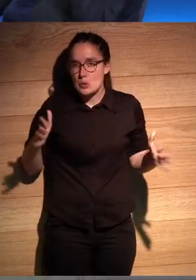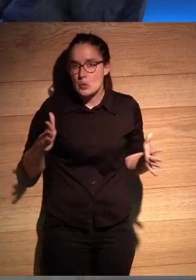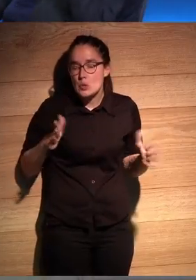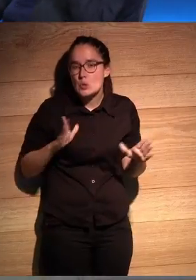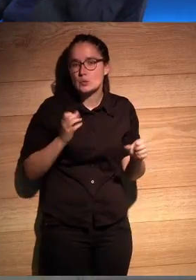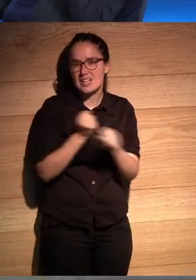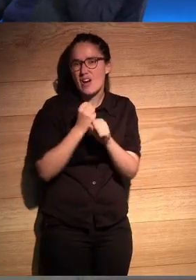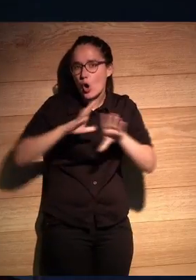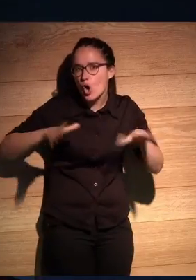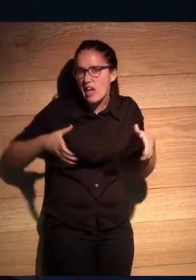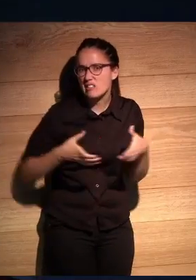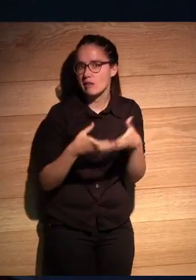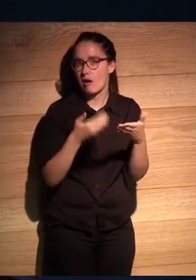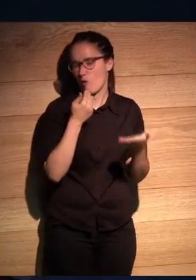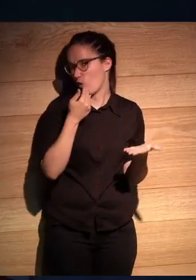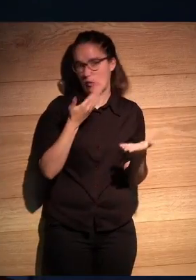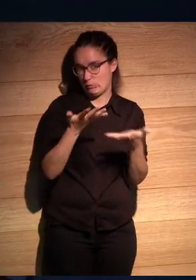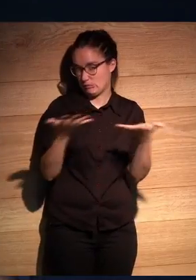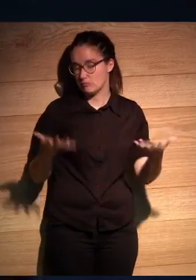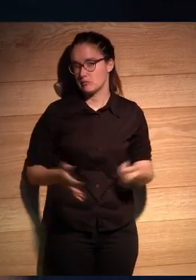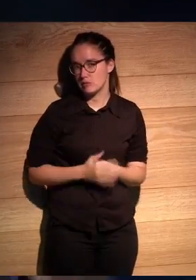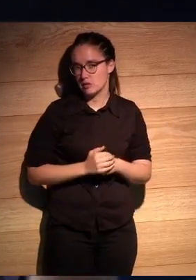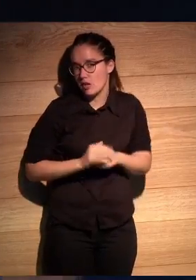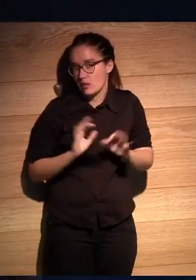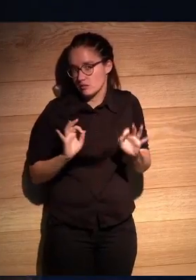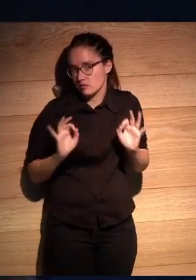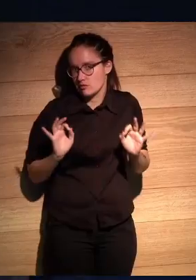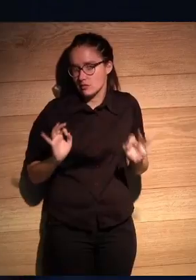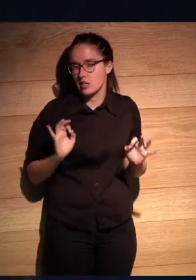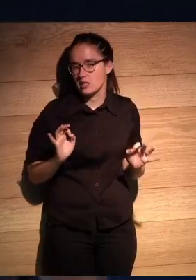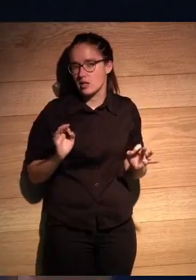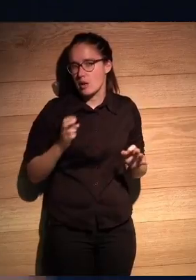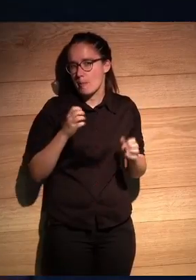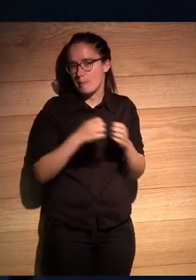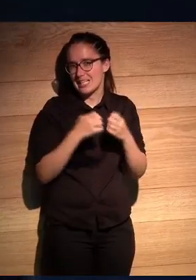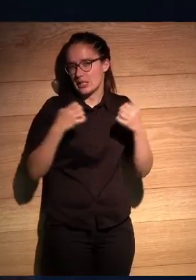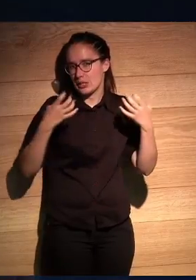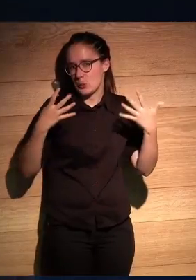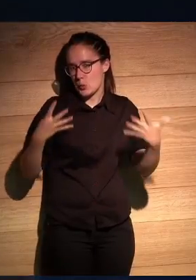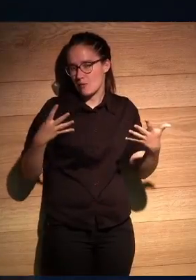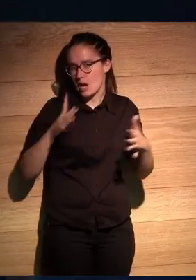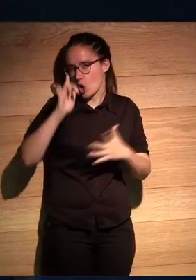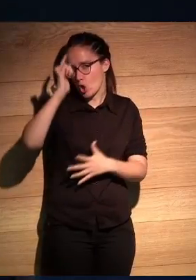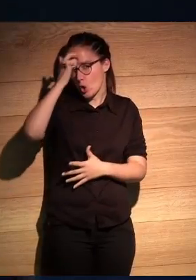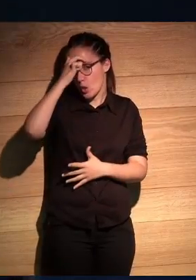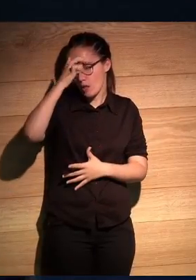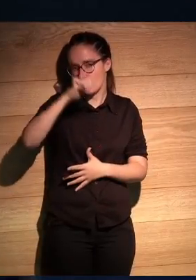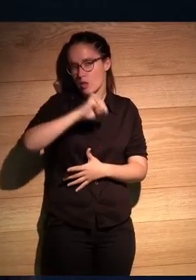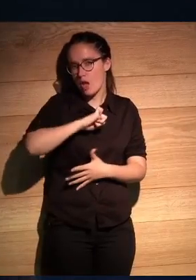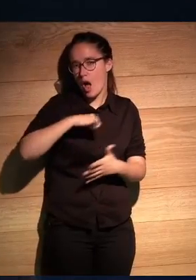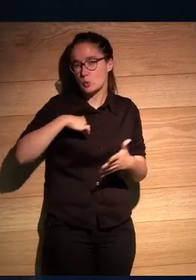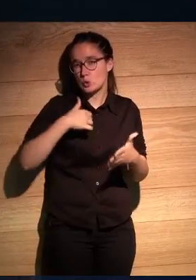obra colectiva o cosas de esas así como sí hay 29 digamos el concepto de autoría